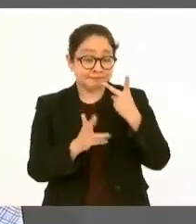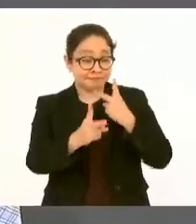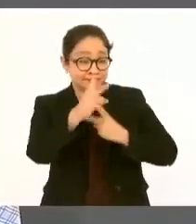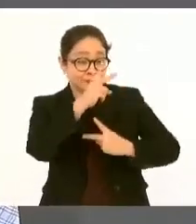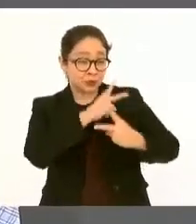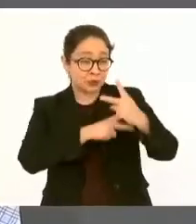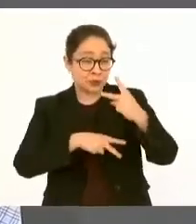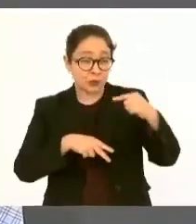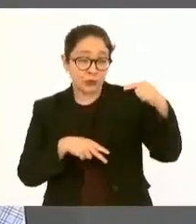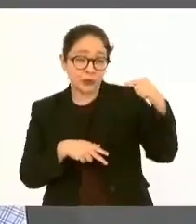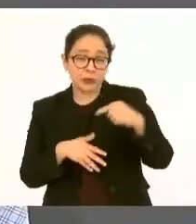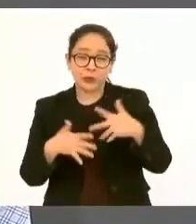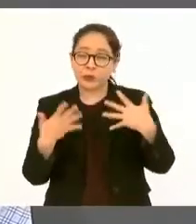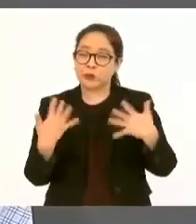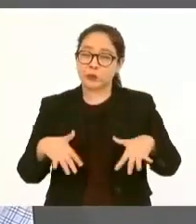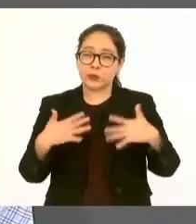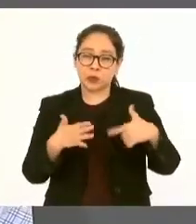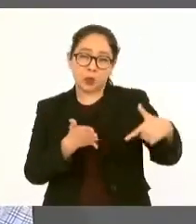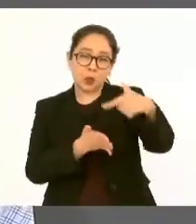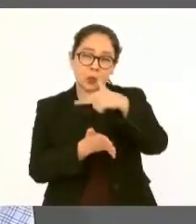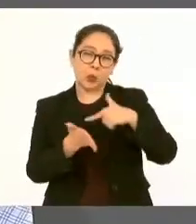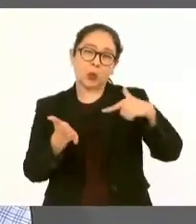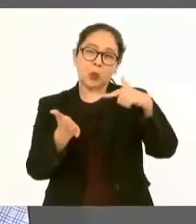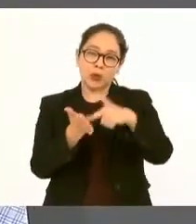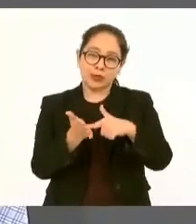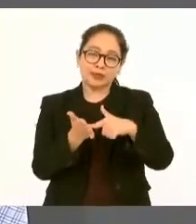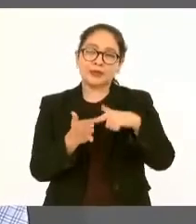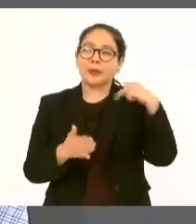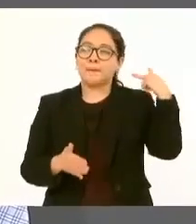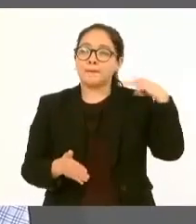histórico puerto de Veracruz.